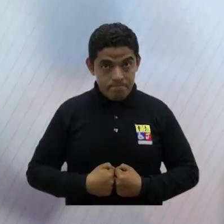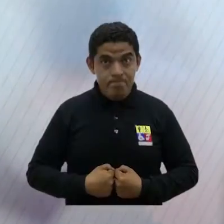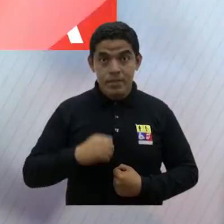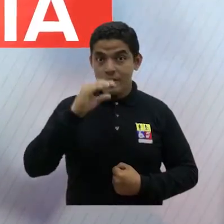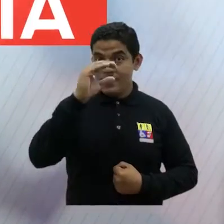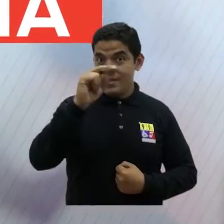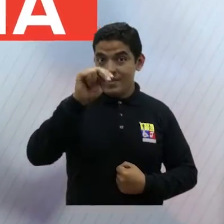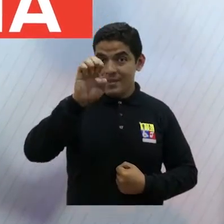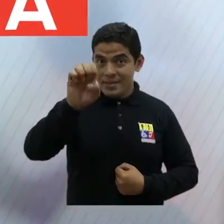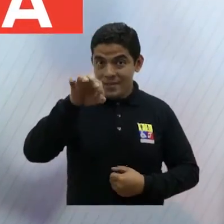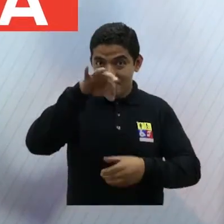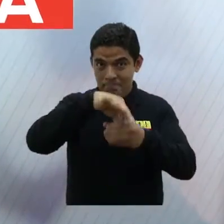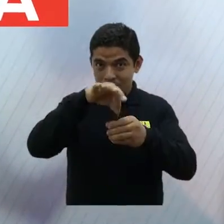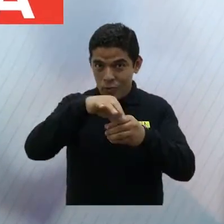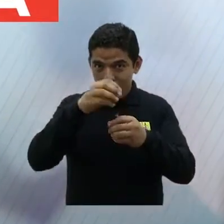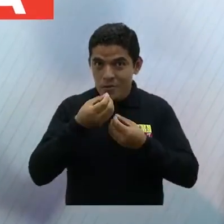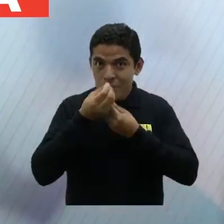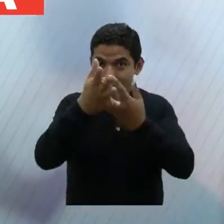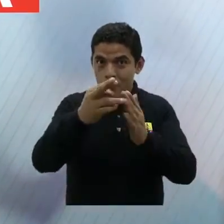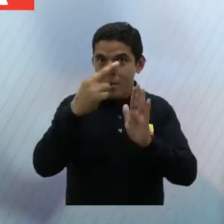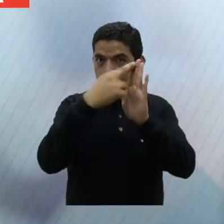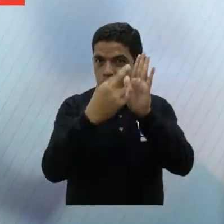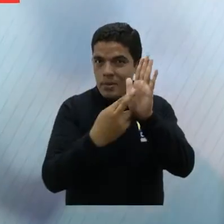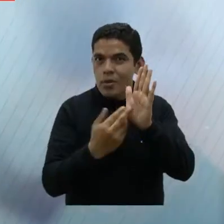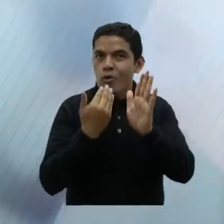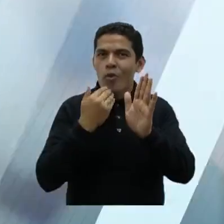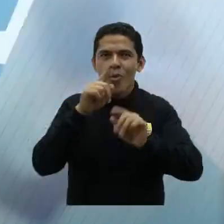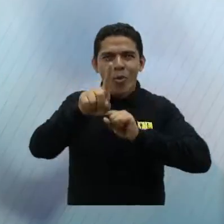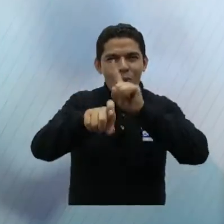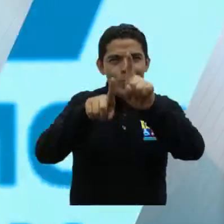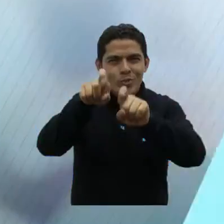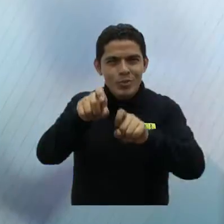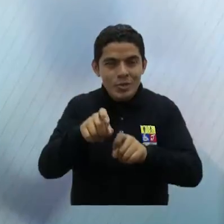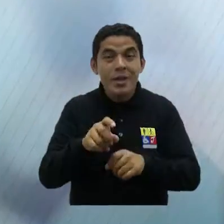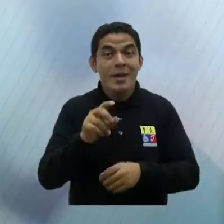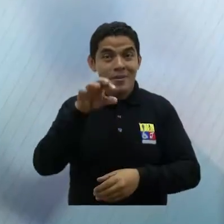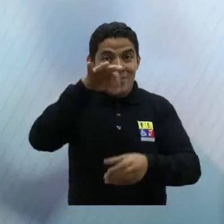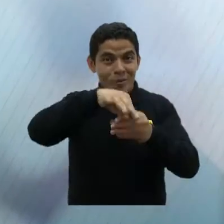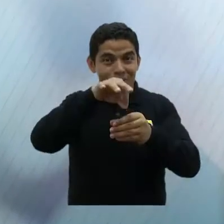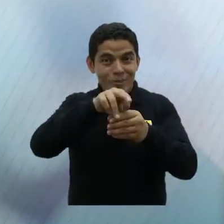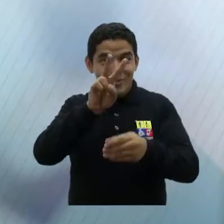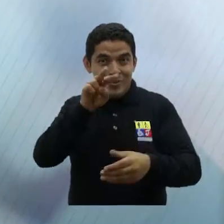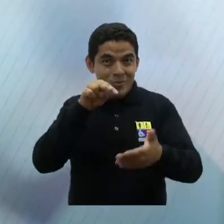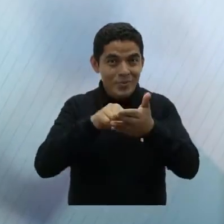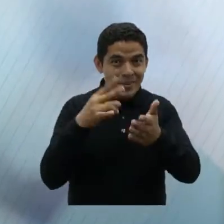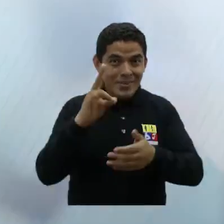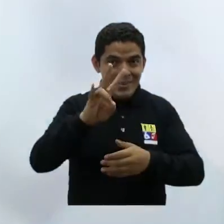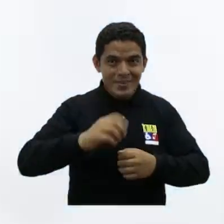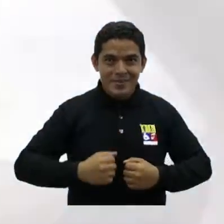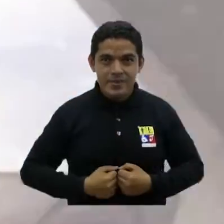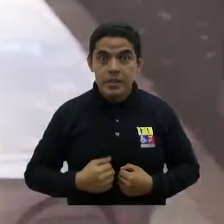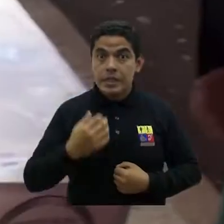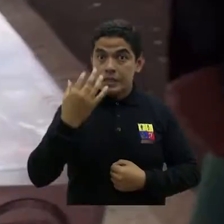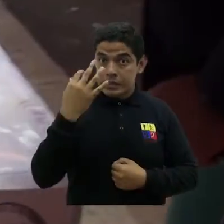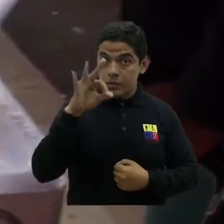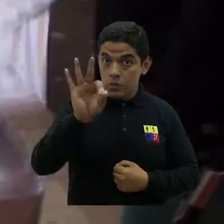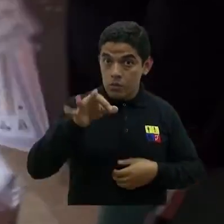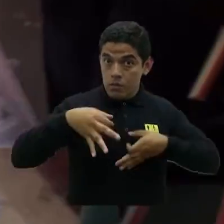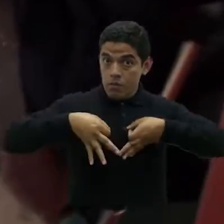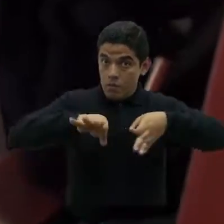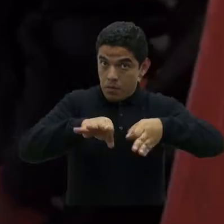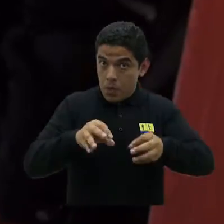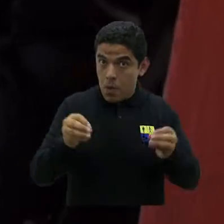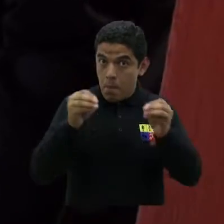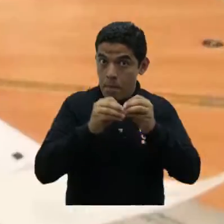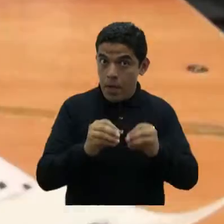El Consejo Nacional Electoral informa las directrices de la consulta popular, elecciones 2017. El 19 de